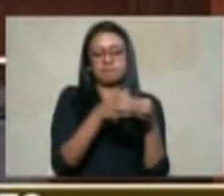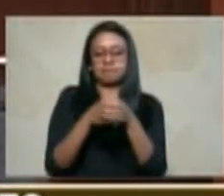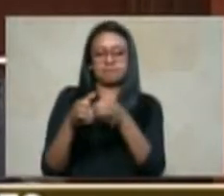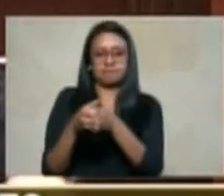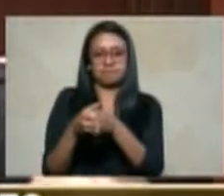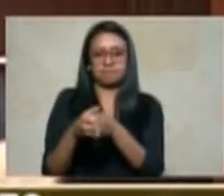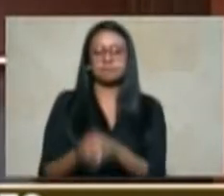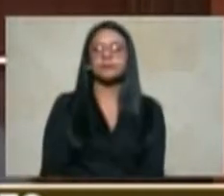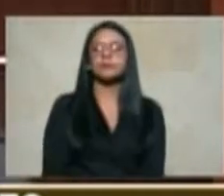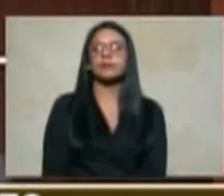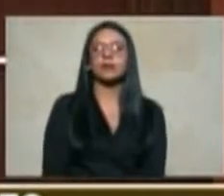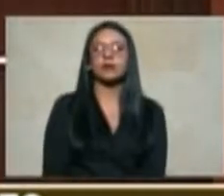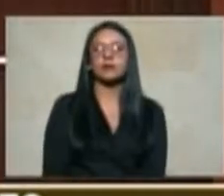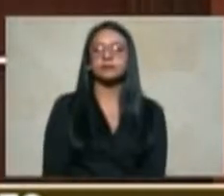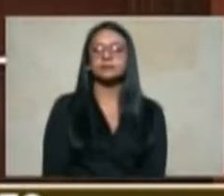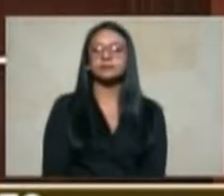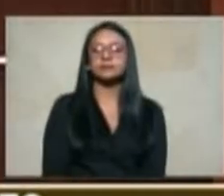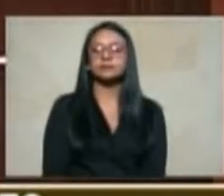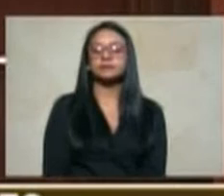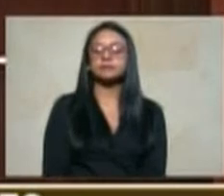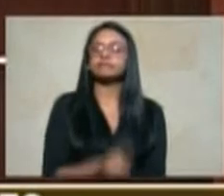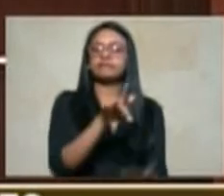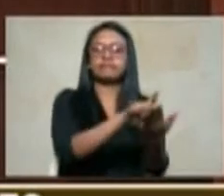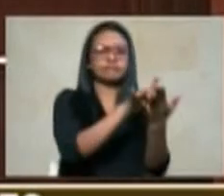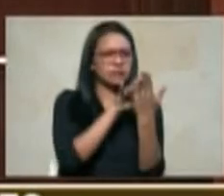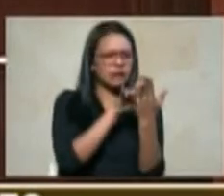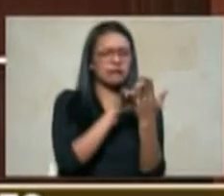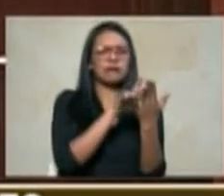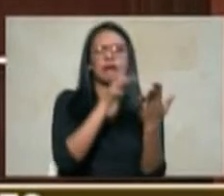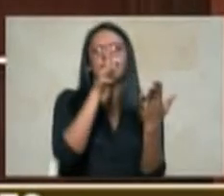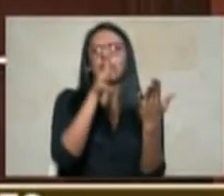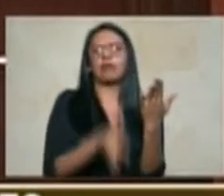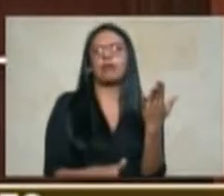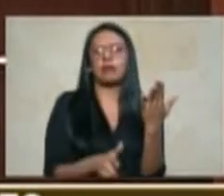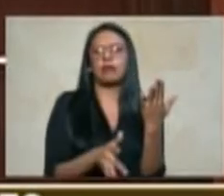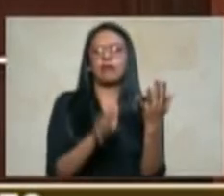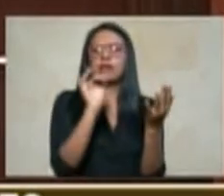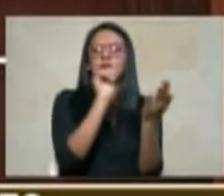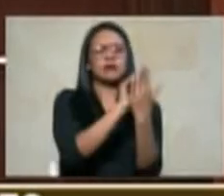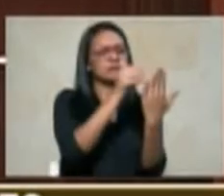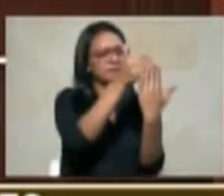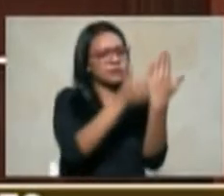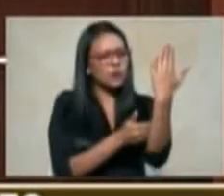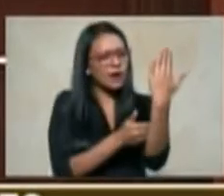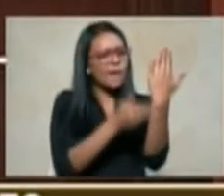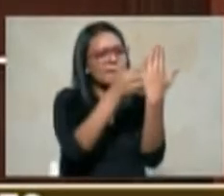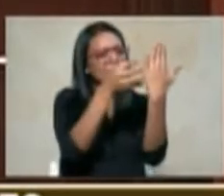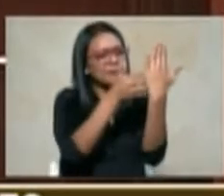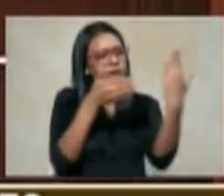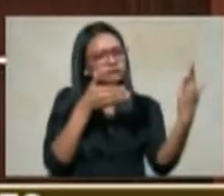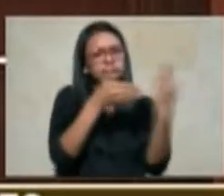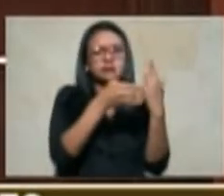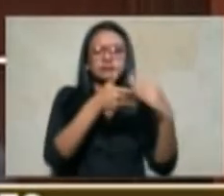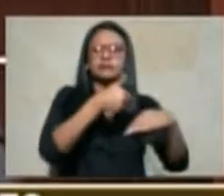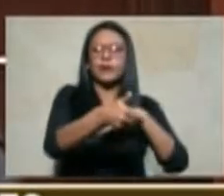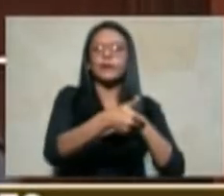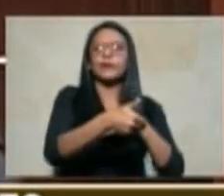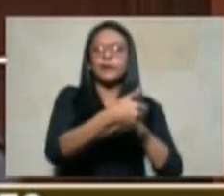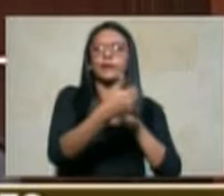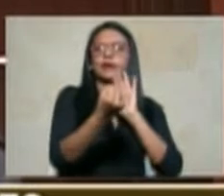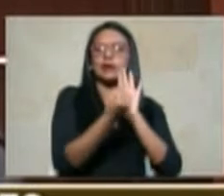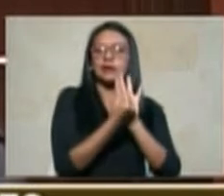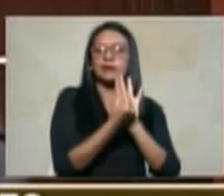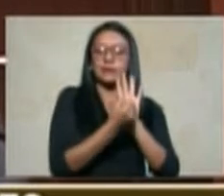ilustra de mejor manera que el instrumento tiene la obligación pero además lo ha conseguido de